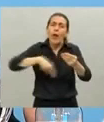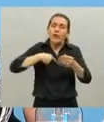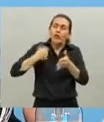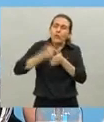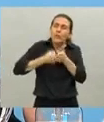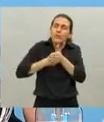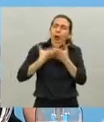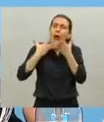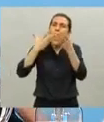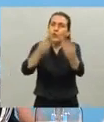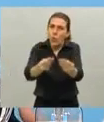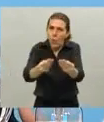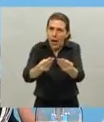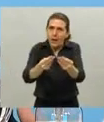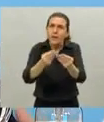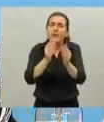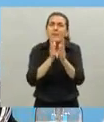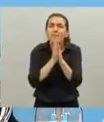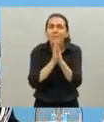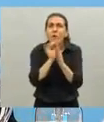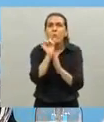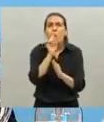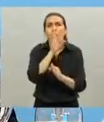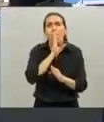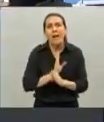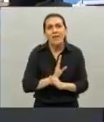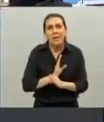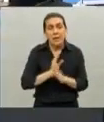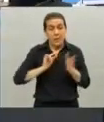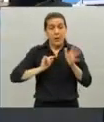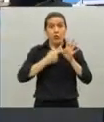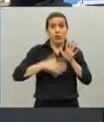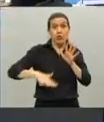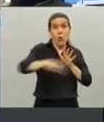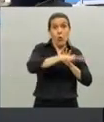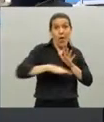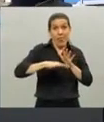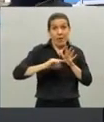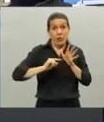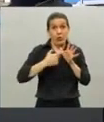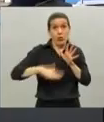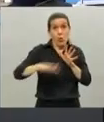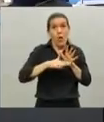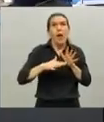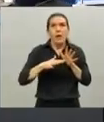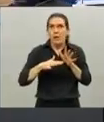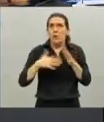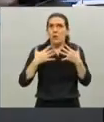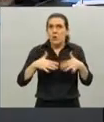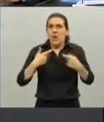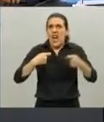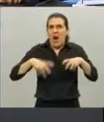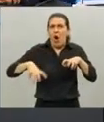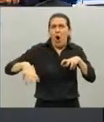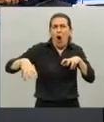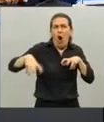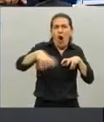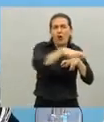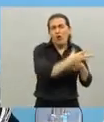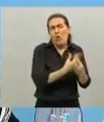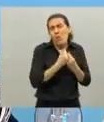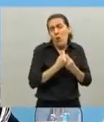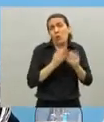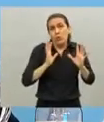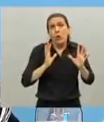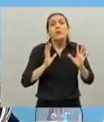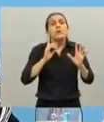ayuda un poco de paciencia y en la ciudad donde el peso del comercio es tan fuerte vamos a